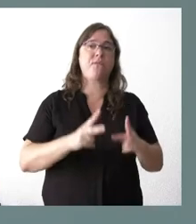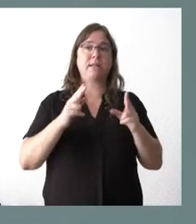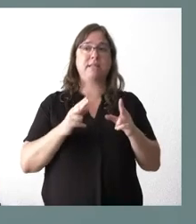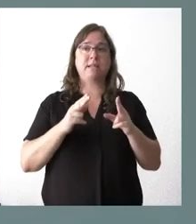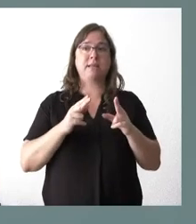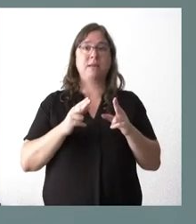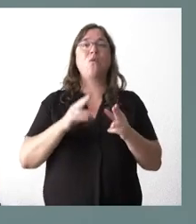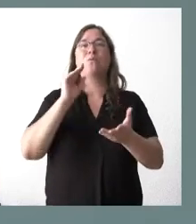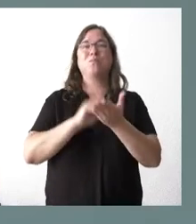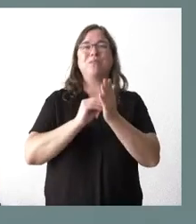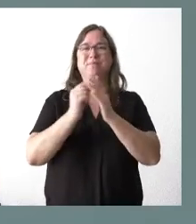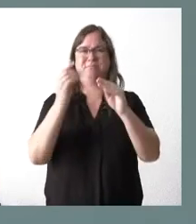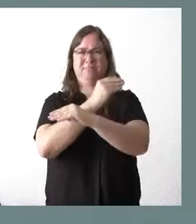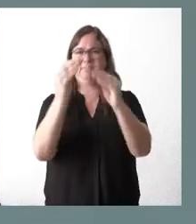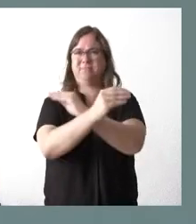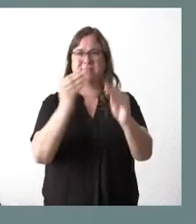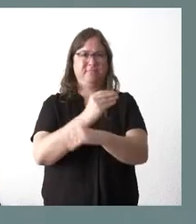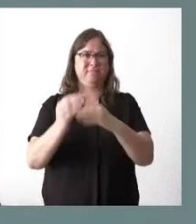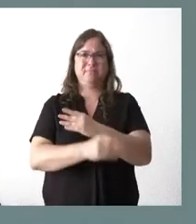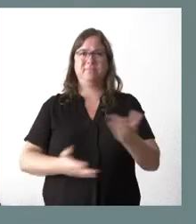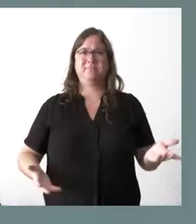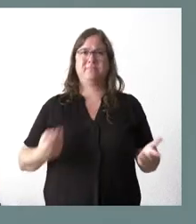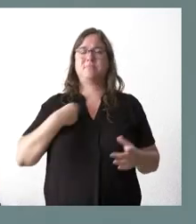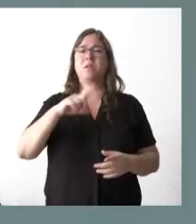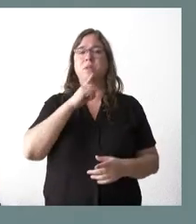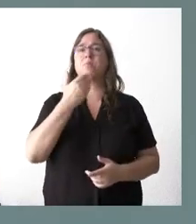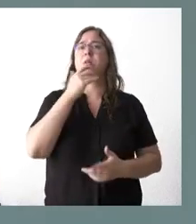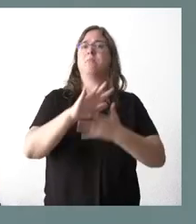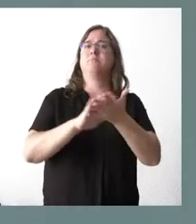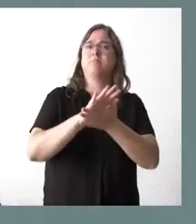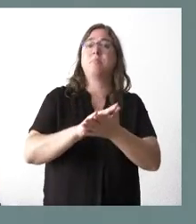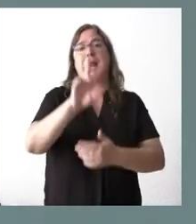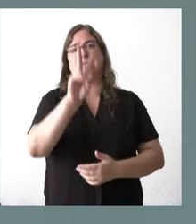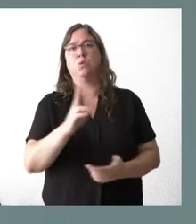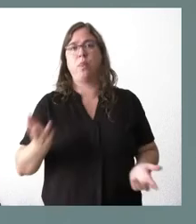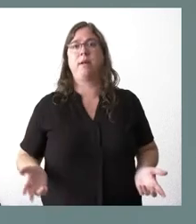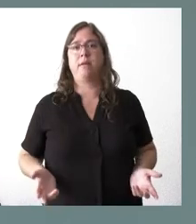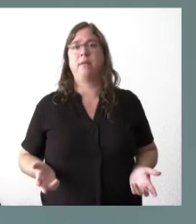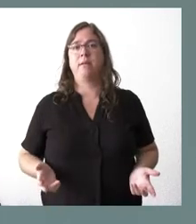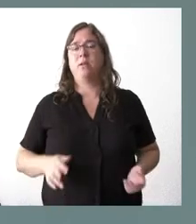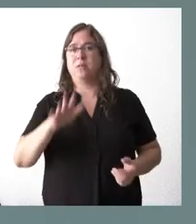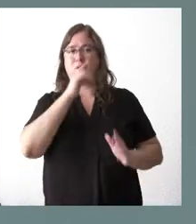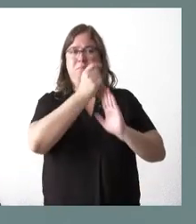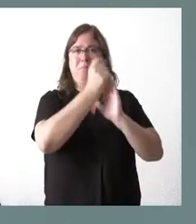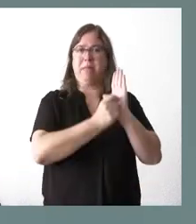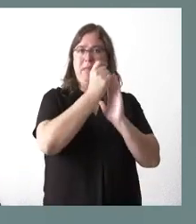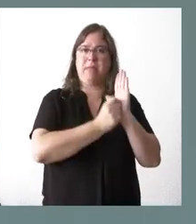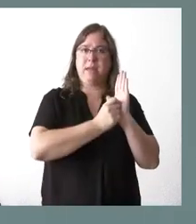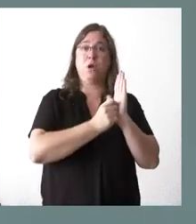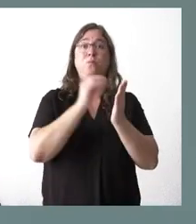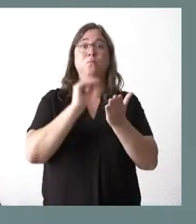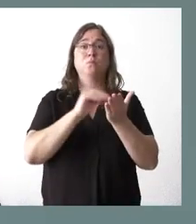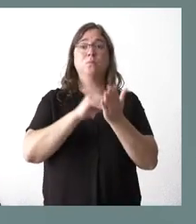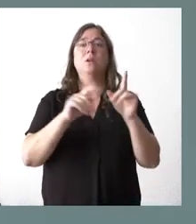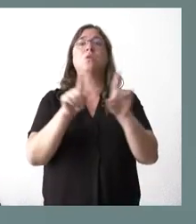en muchas medidas son contradictorias con lo que nosotros ya estamos planteando para la segunda, porque son medidas, muchas de ellas, de